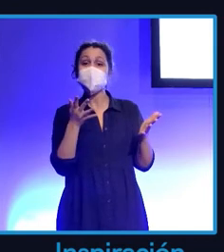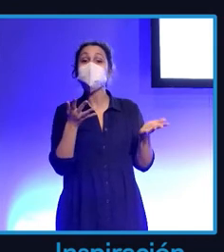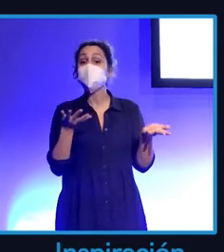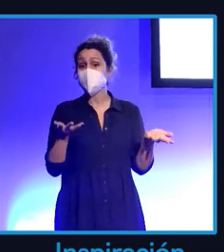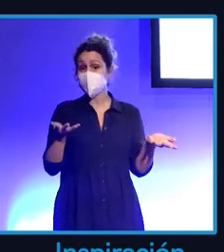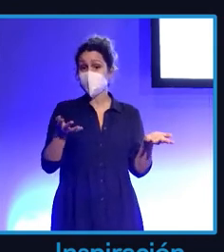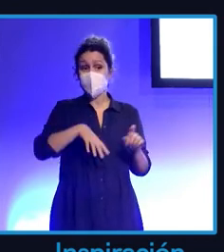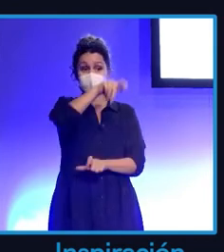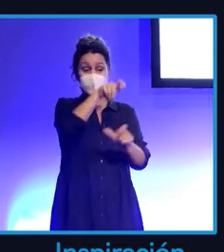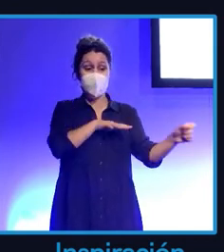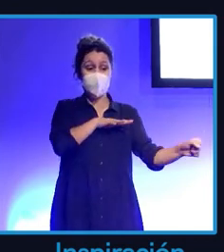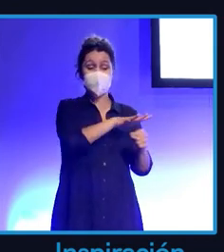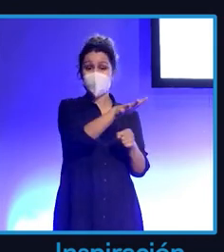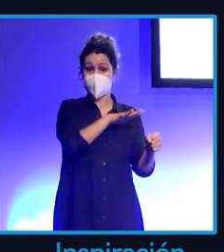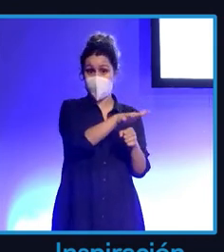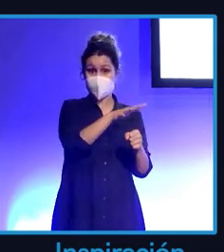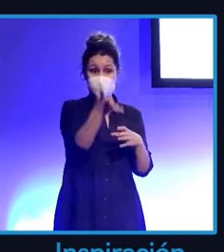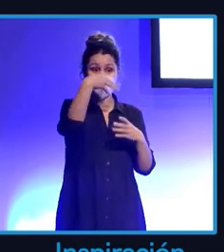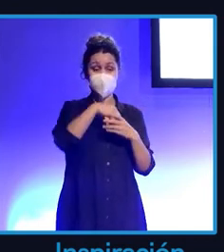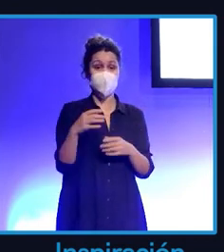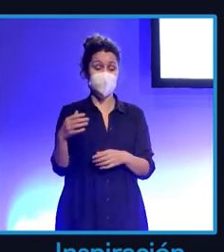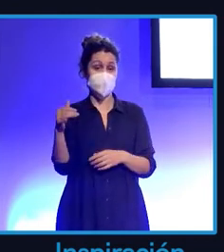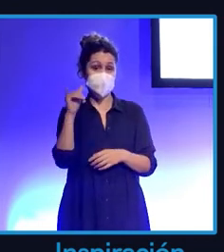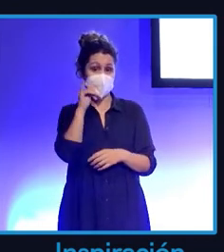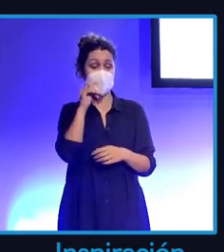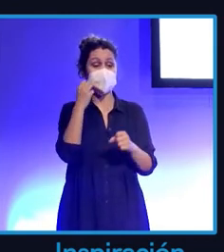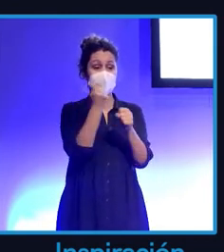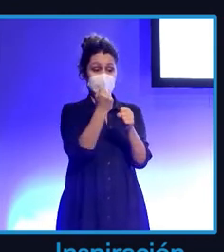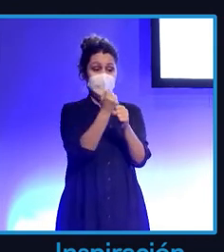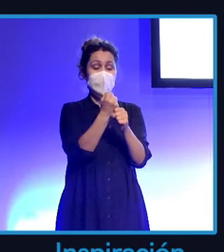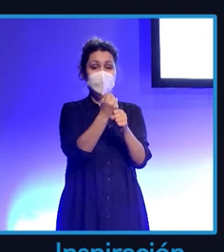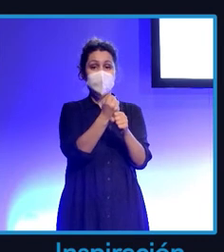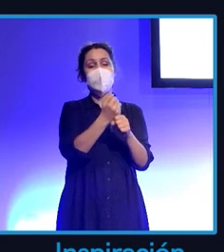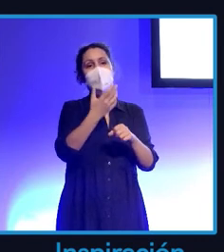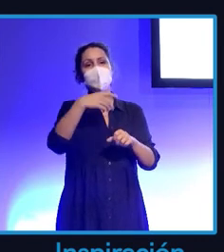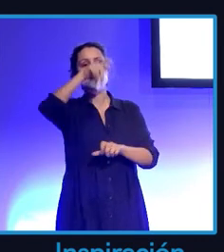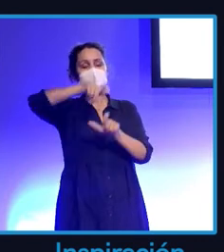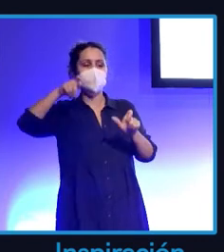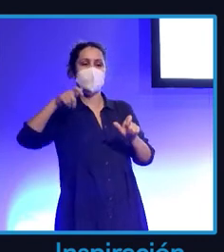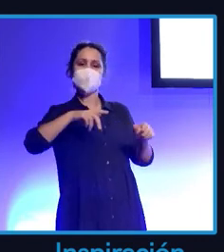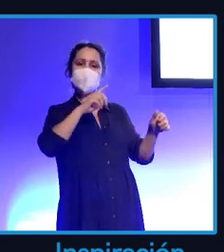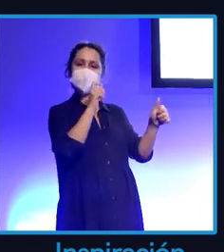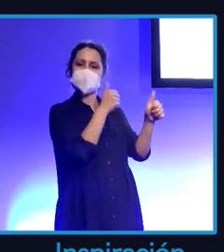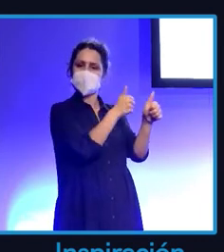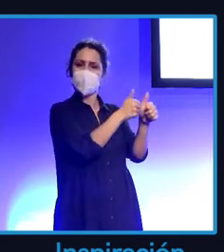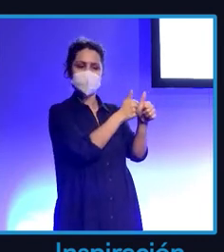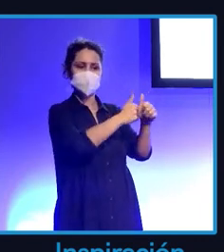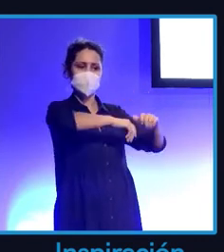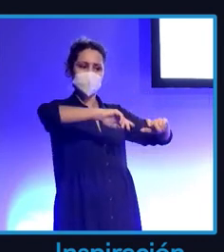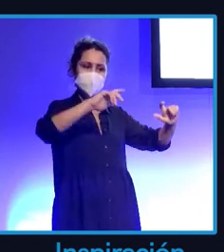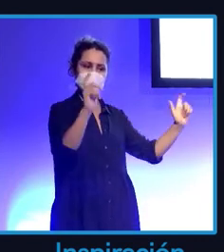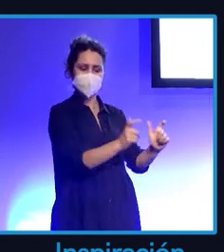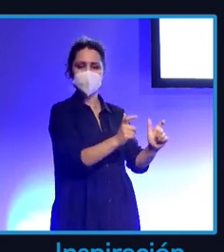influencers, las personas que se dedican a Instagram por muy pocos seguidores que tengan, tienen un porcentaje de seguidores dubitativos porque la